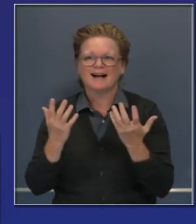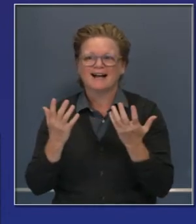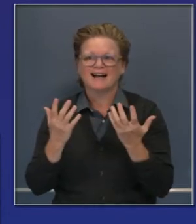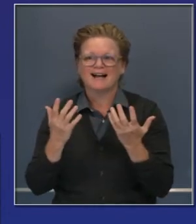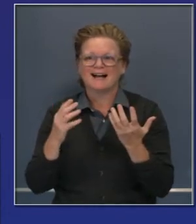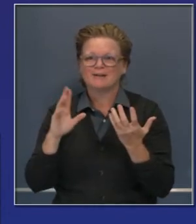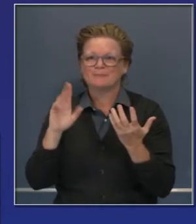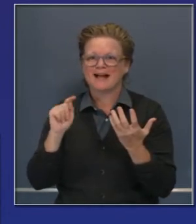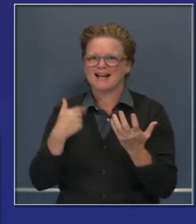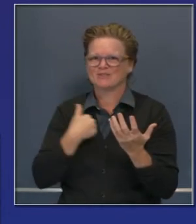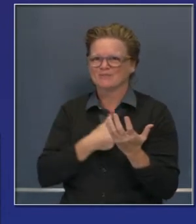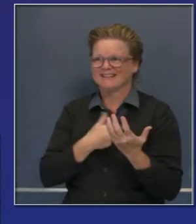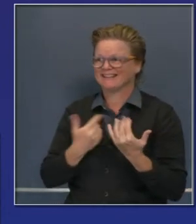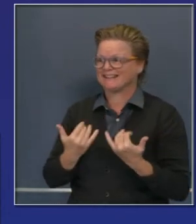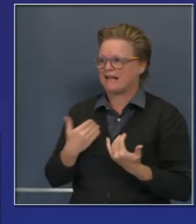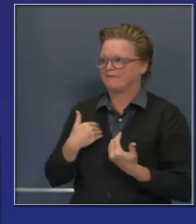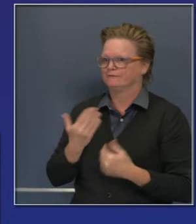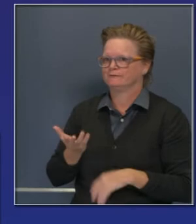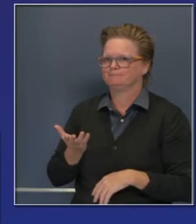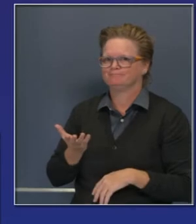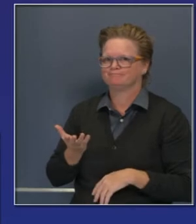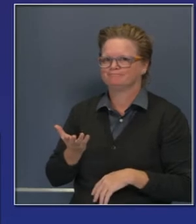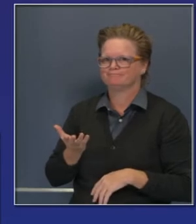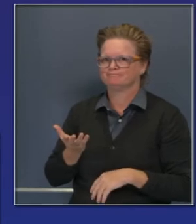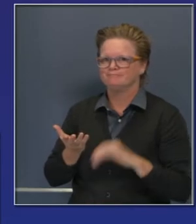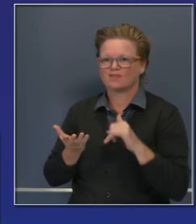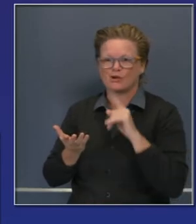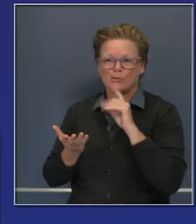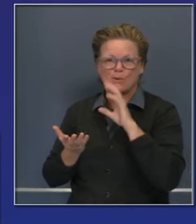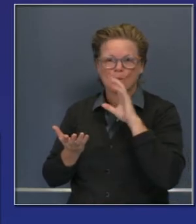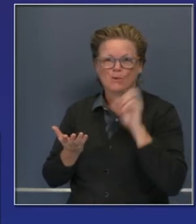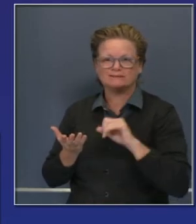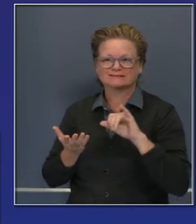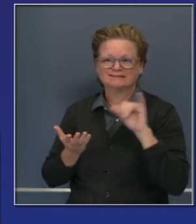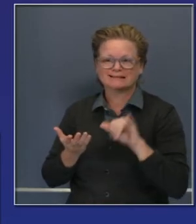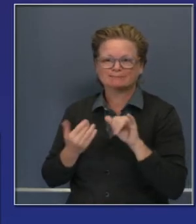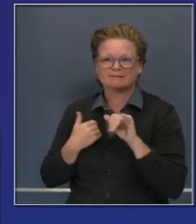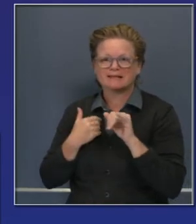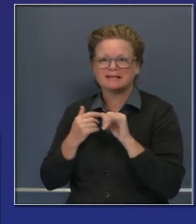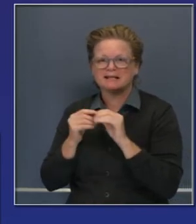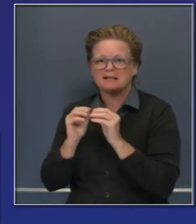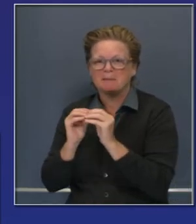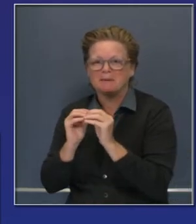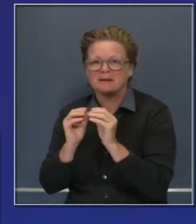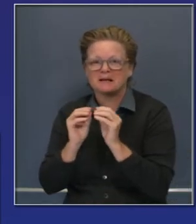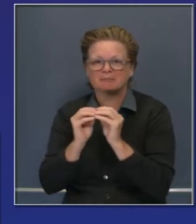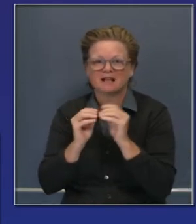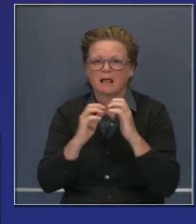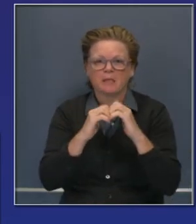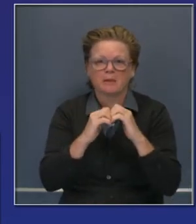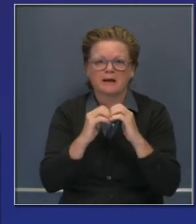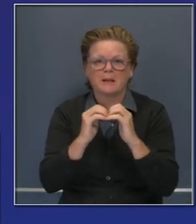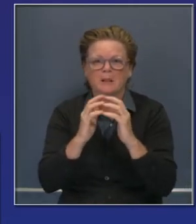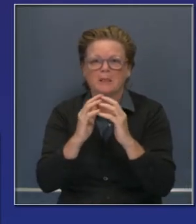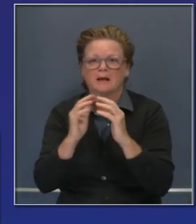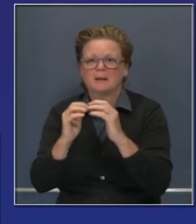embargo, heredamos parte de este equipo, este sistema. Hemos tratado de trabajar con él.